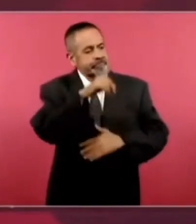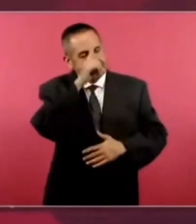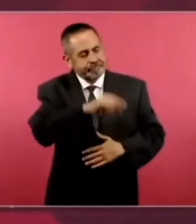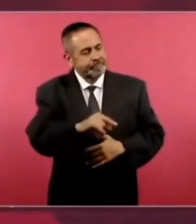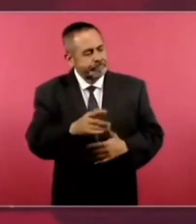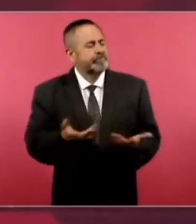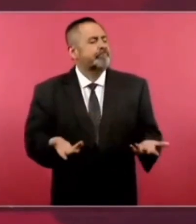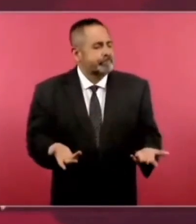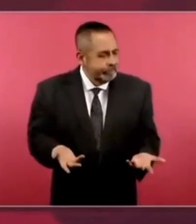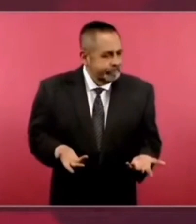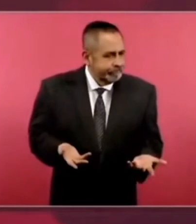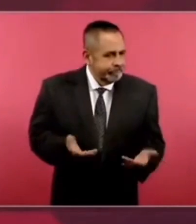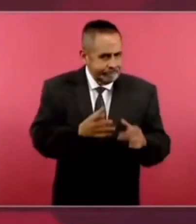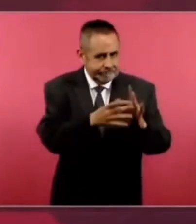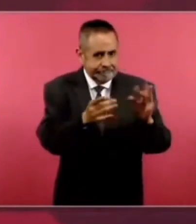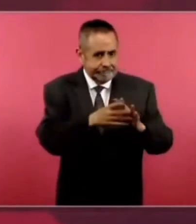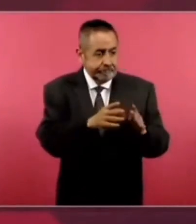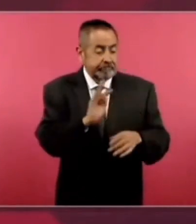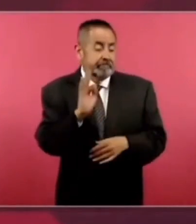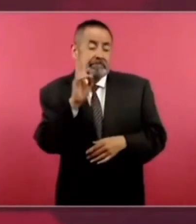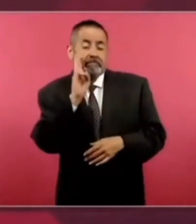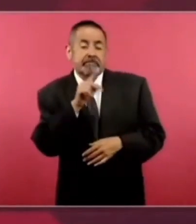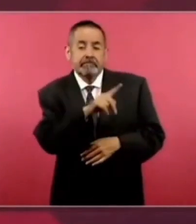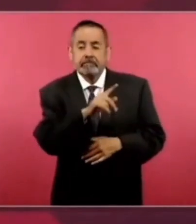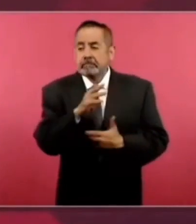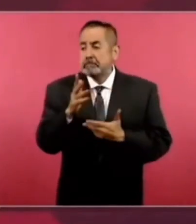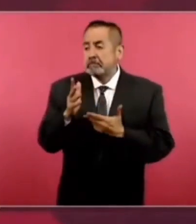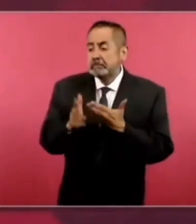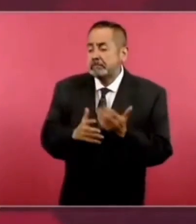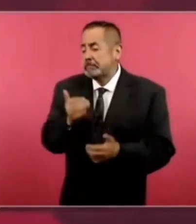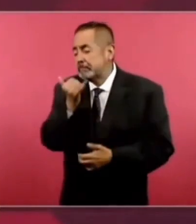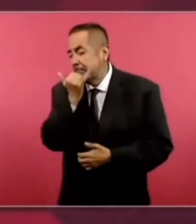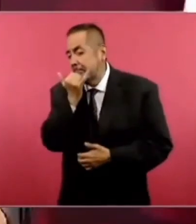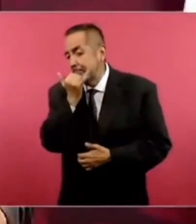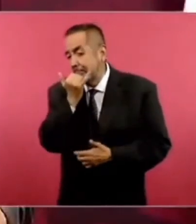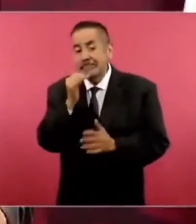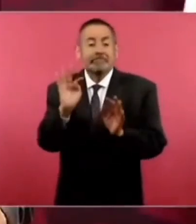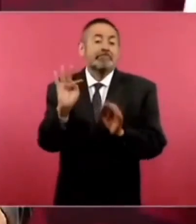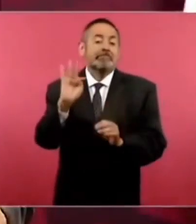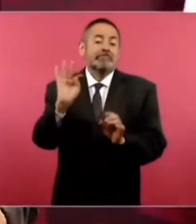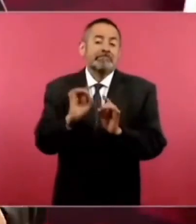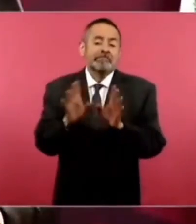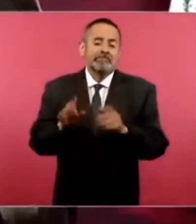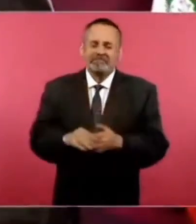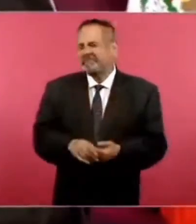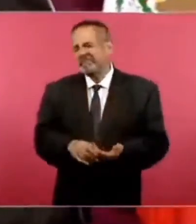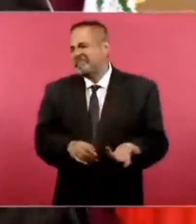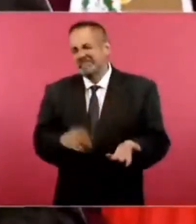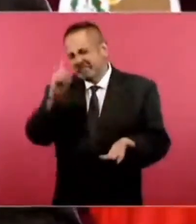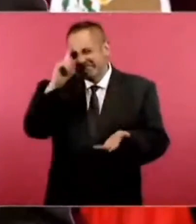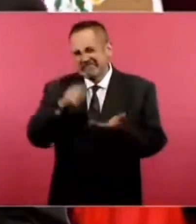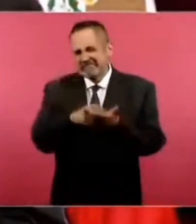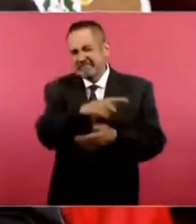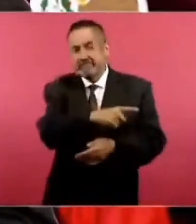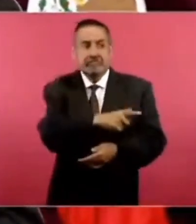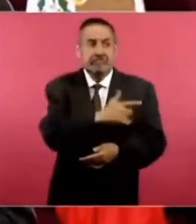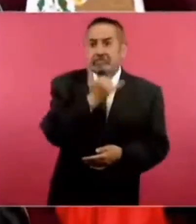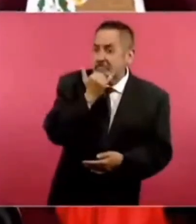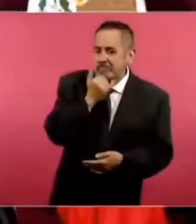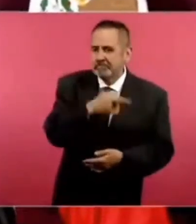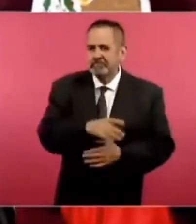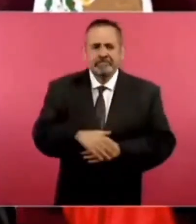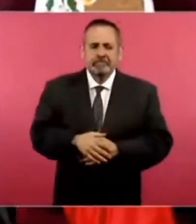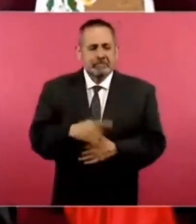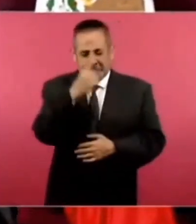hasta ofrecen disculpas pero no son muy